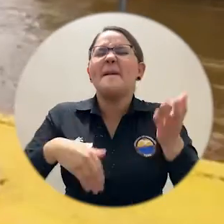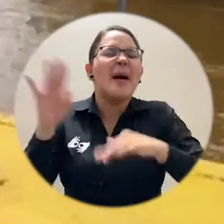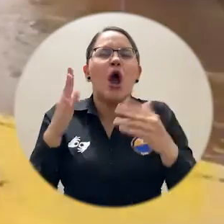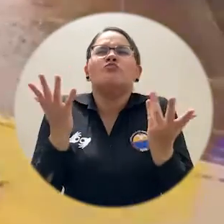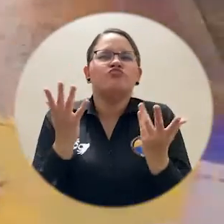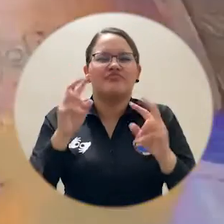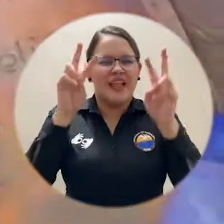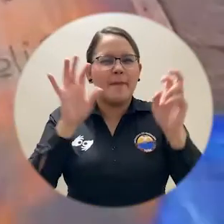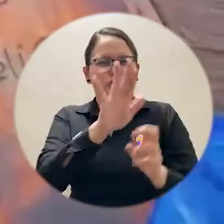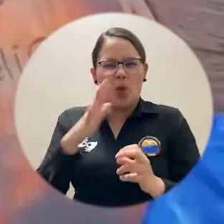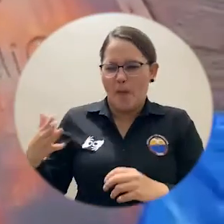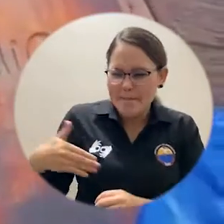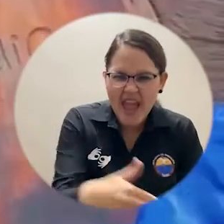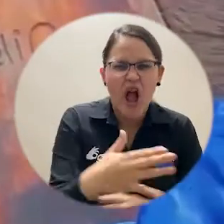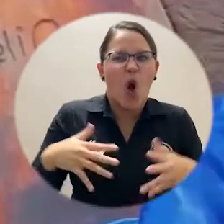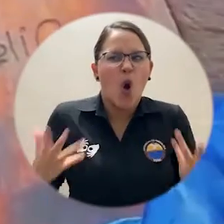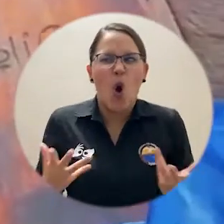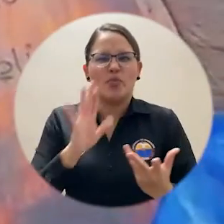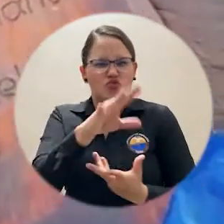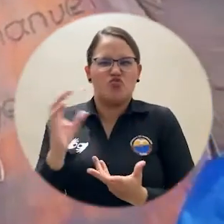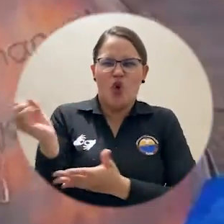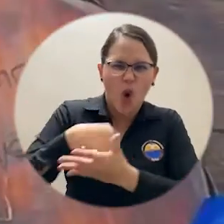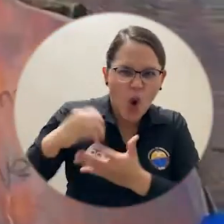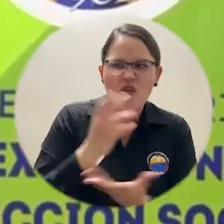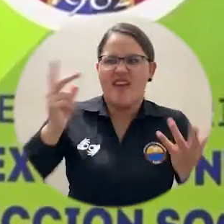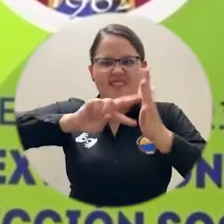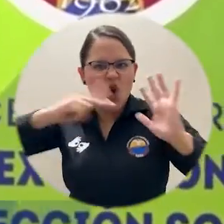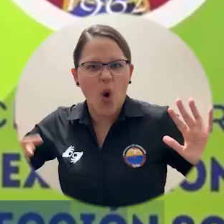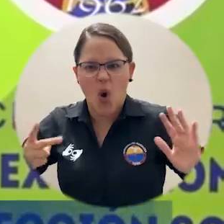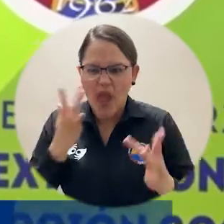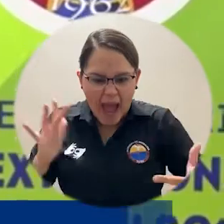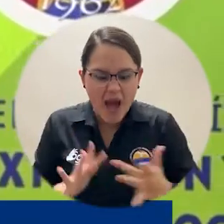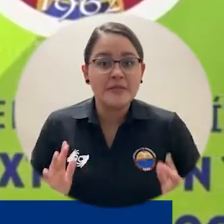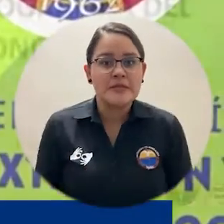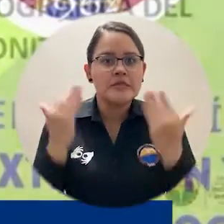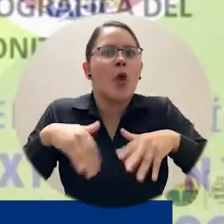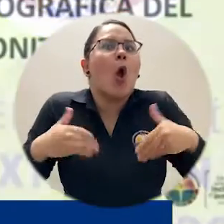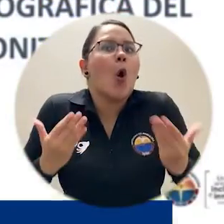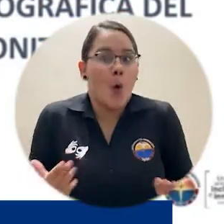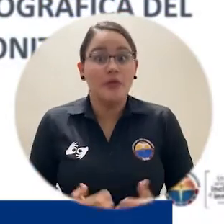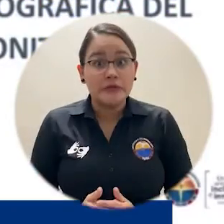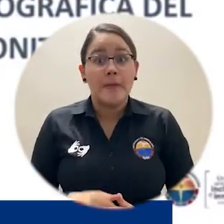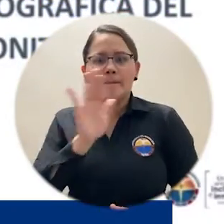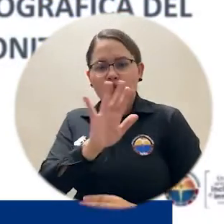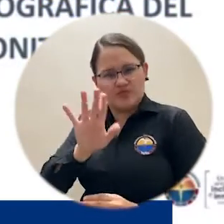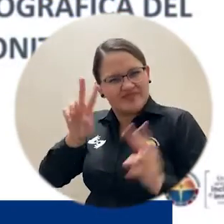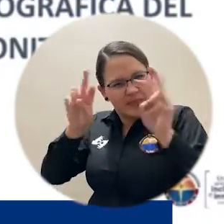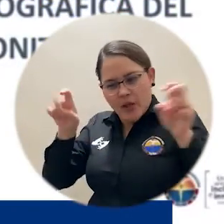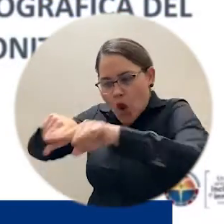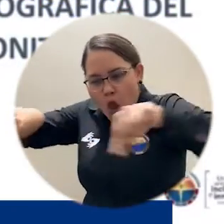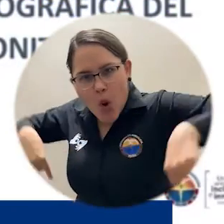particularidades en términos biológicos, tecnológicos y económicos. Componente de producción de peces ornamentales. Estamos monitoreando el